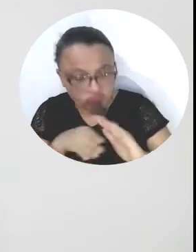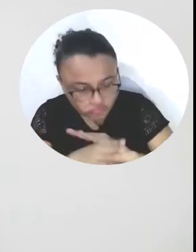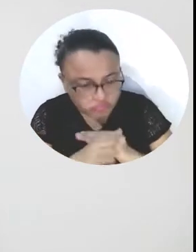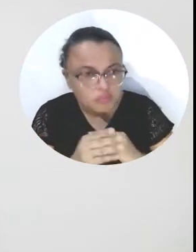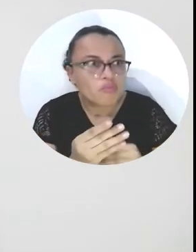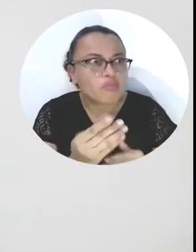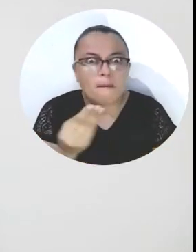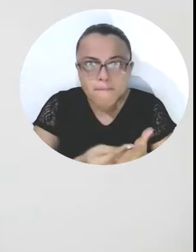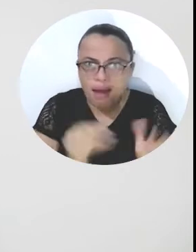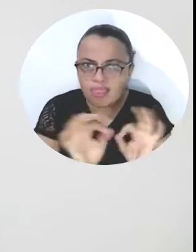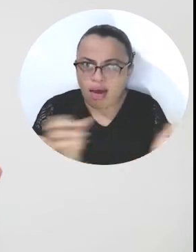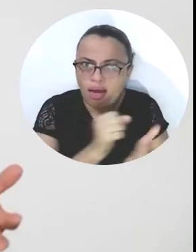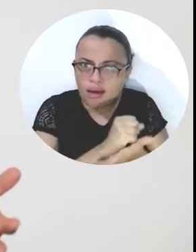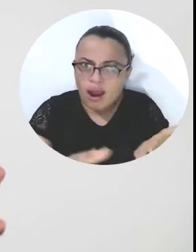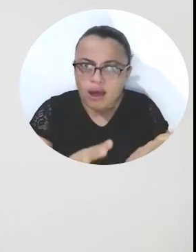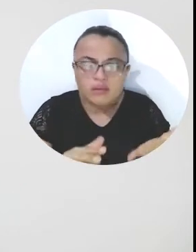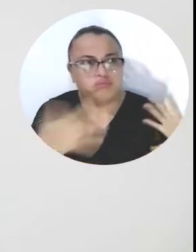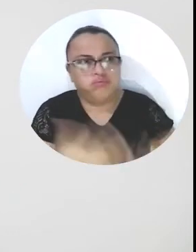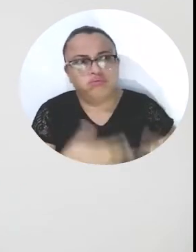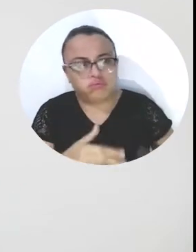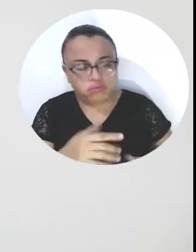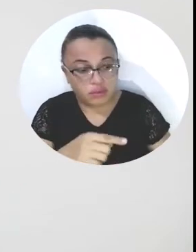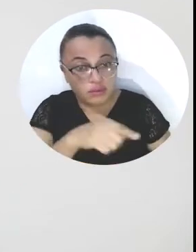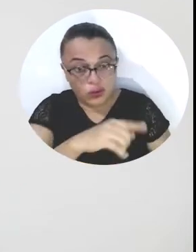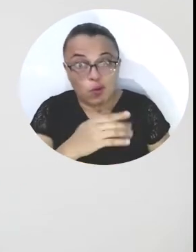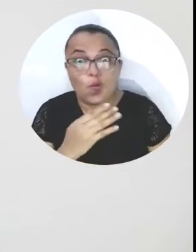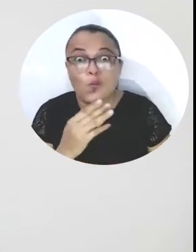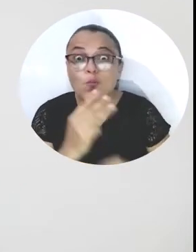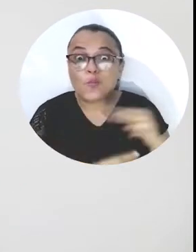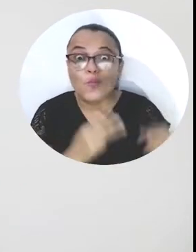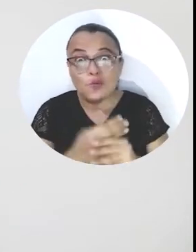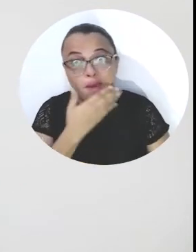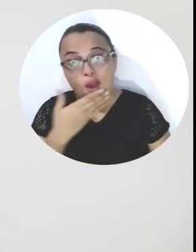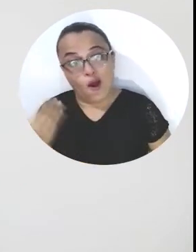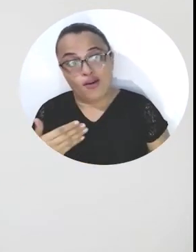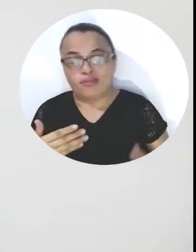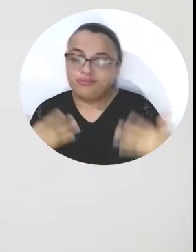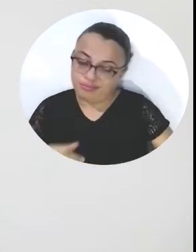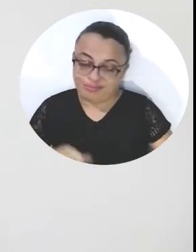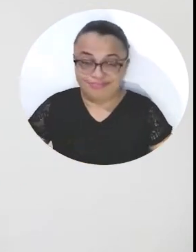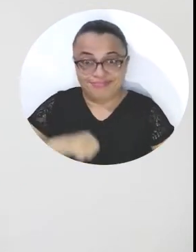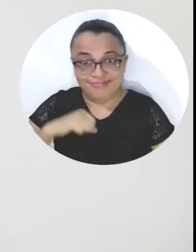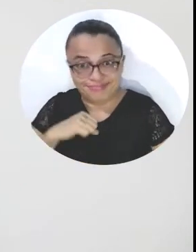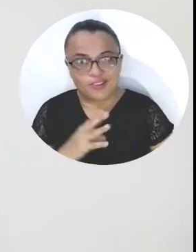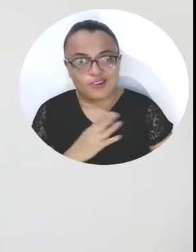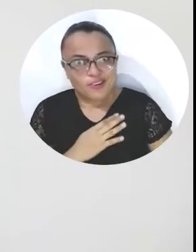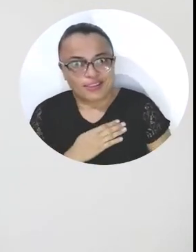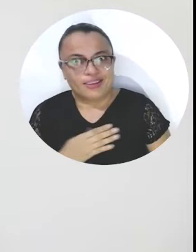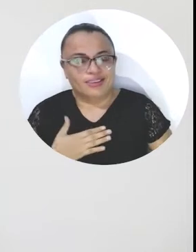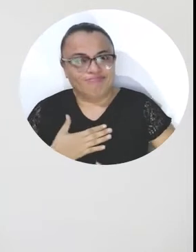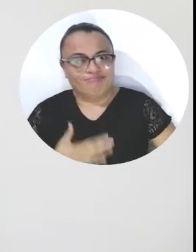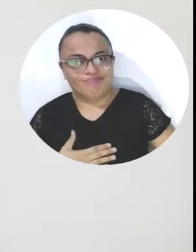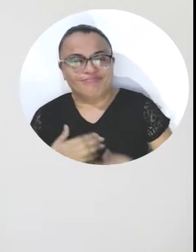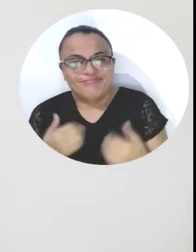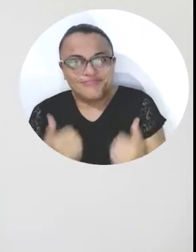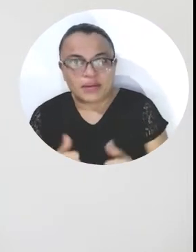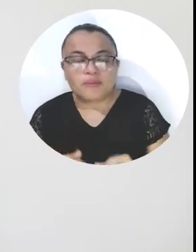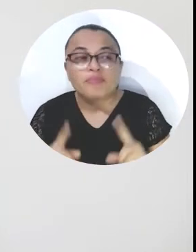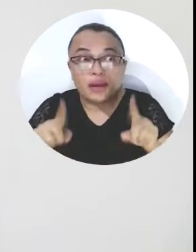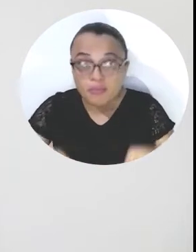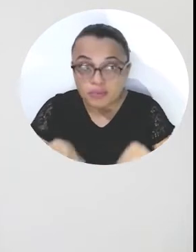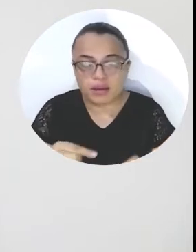en esa universidad, están nada más y nada menos que en las mejores del mundo. Eso nos llena de orgullo, de satisfacción